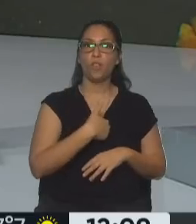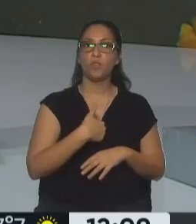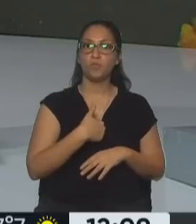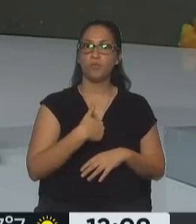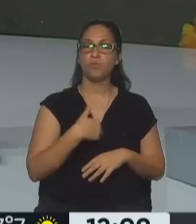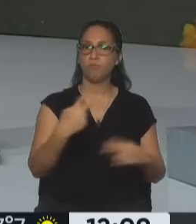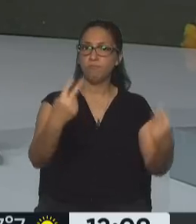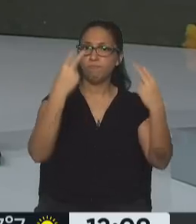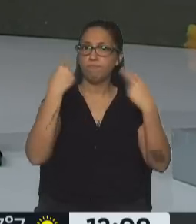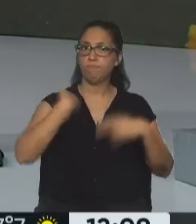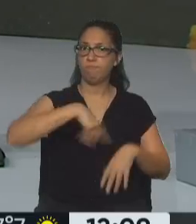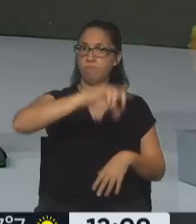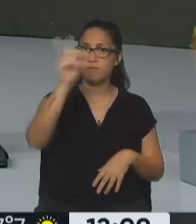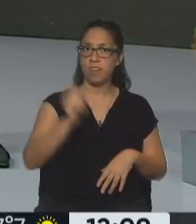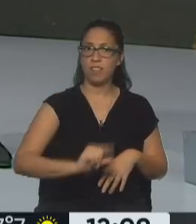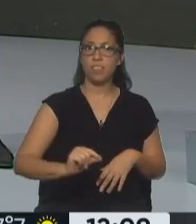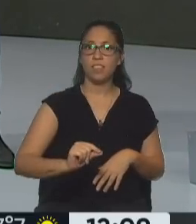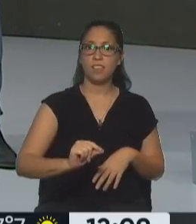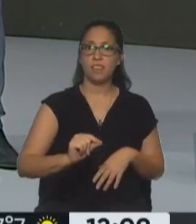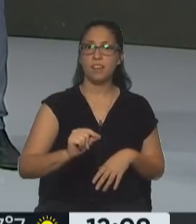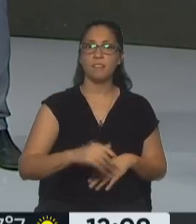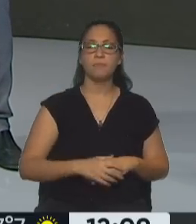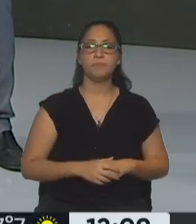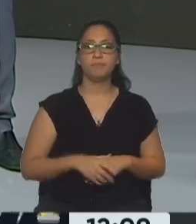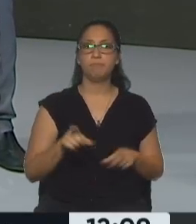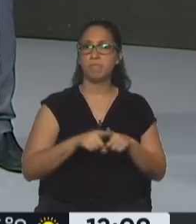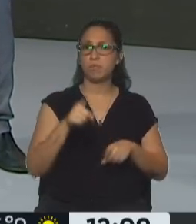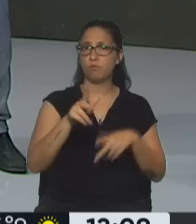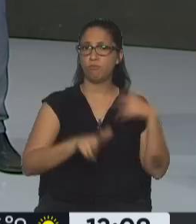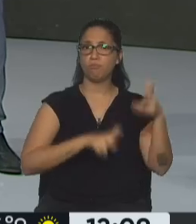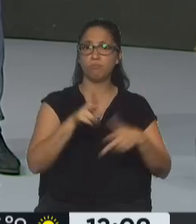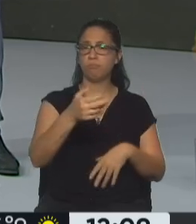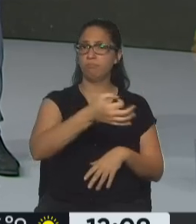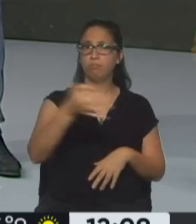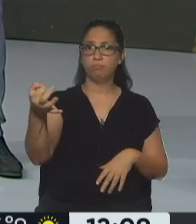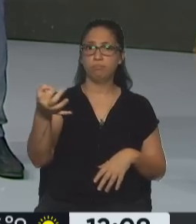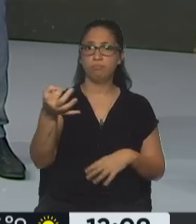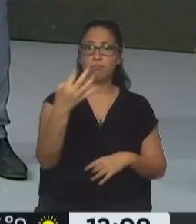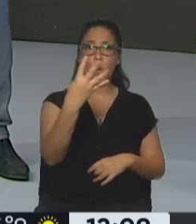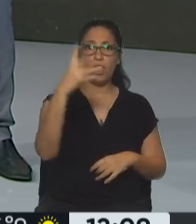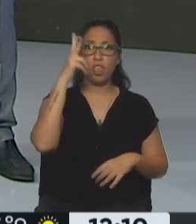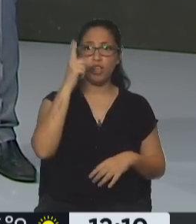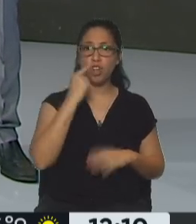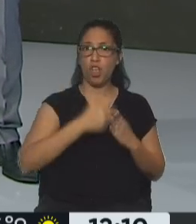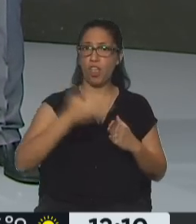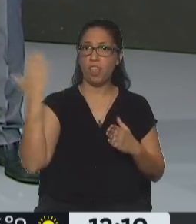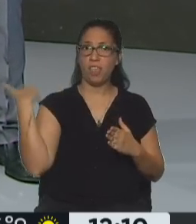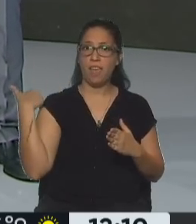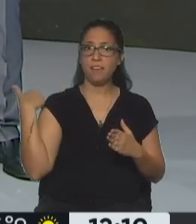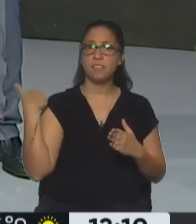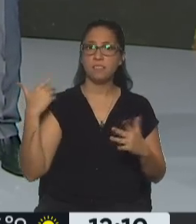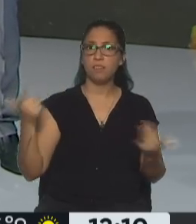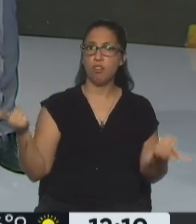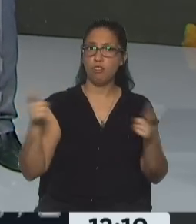del país, conforme ustedes lo manifestaban. Es cierto, hace 48 días se presentó en el Consejo